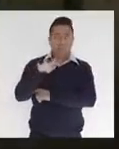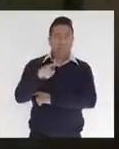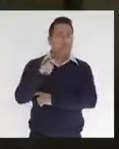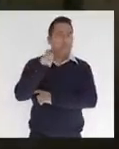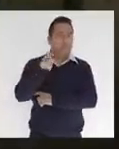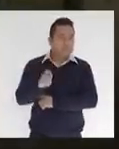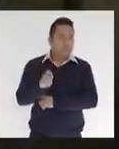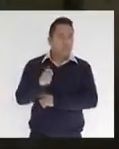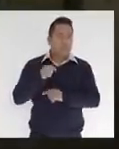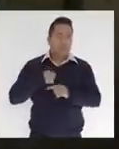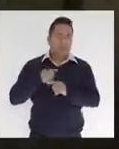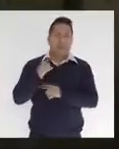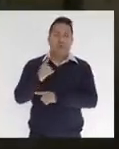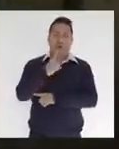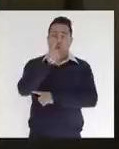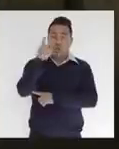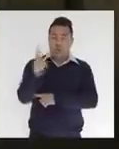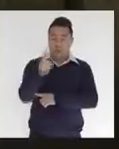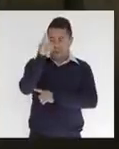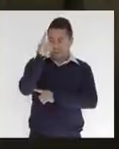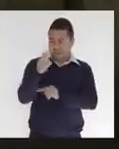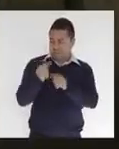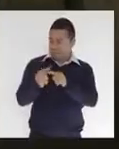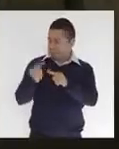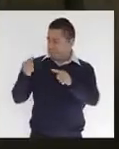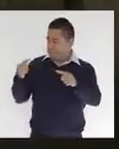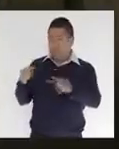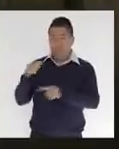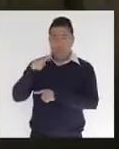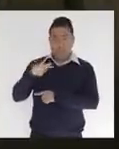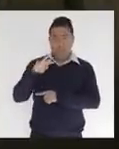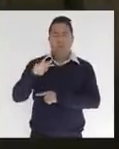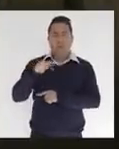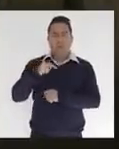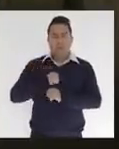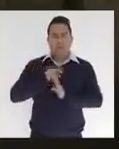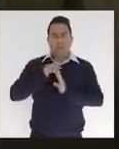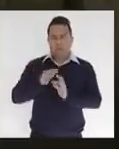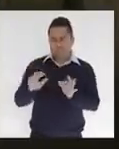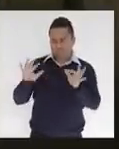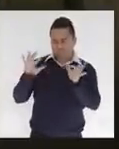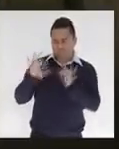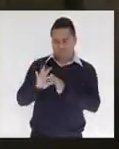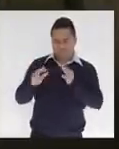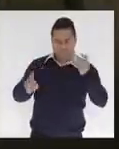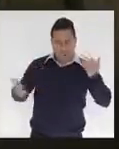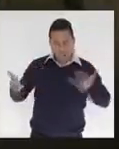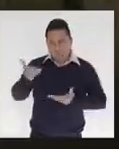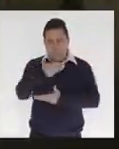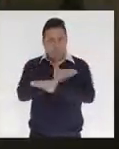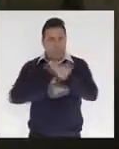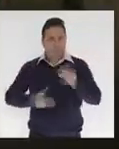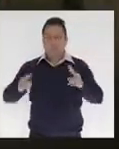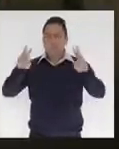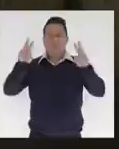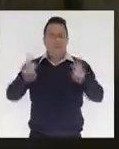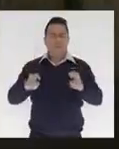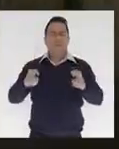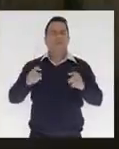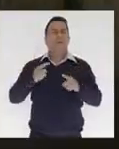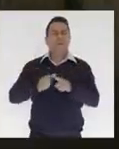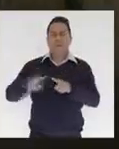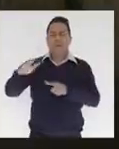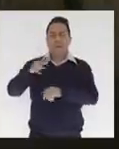es decir, 19 domingos en los que he compartido con todas las familias la información